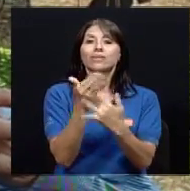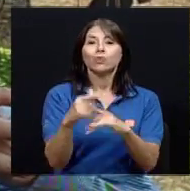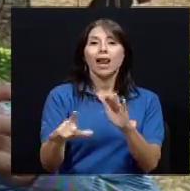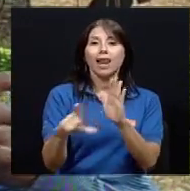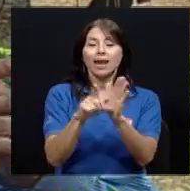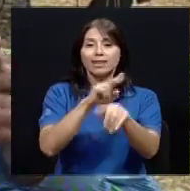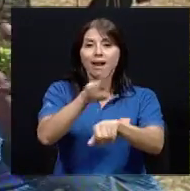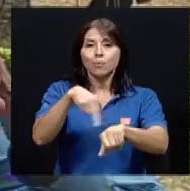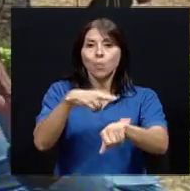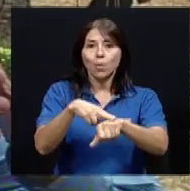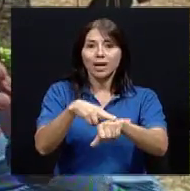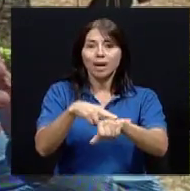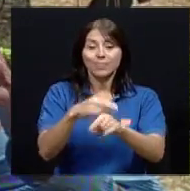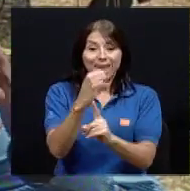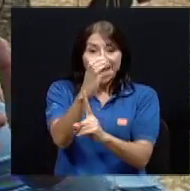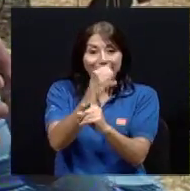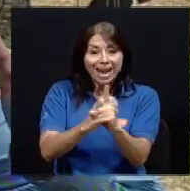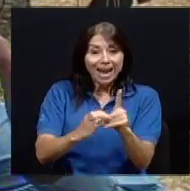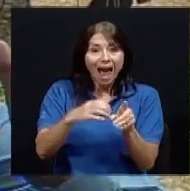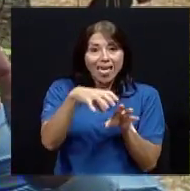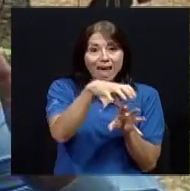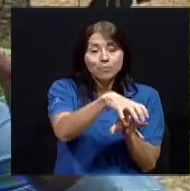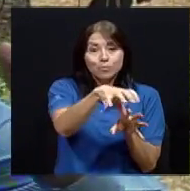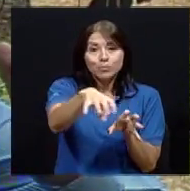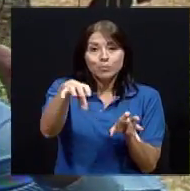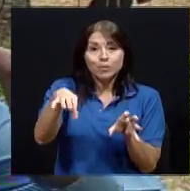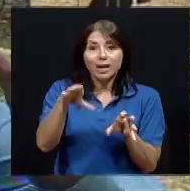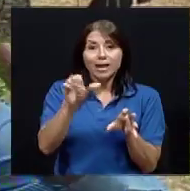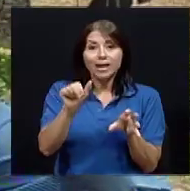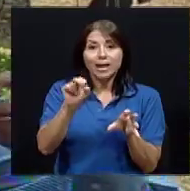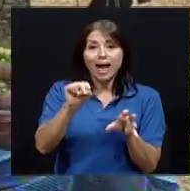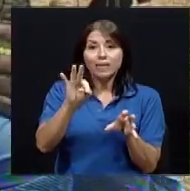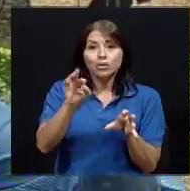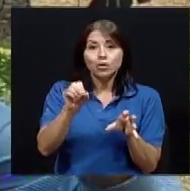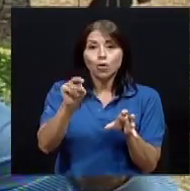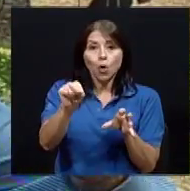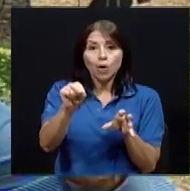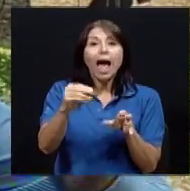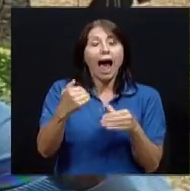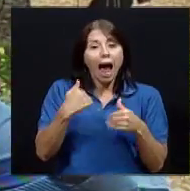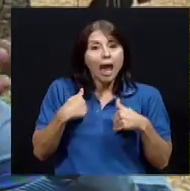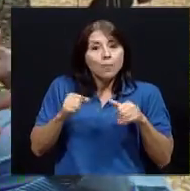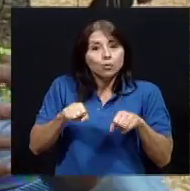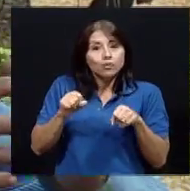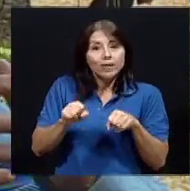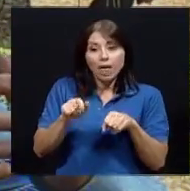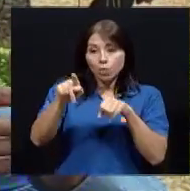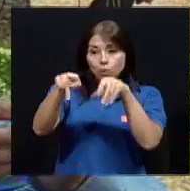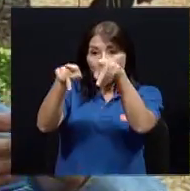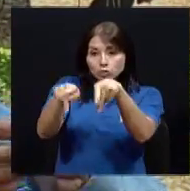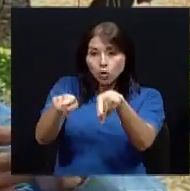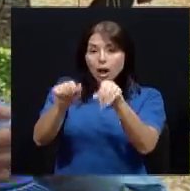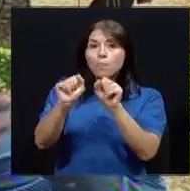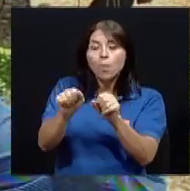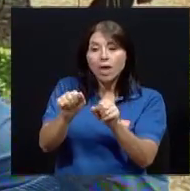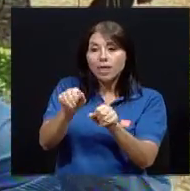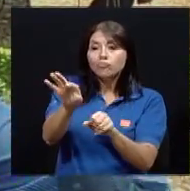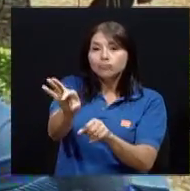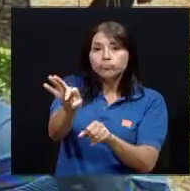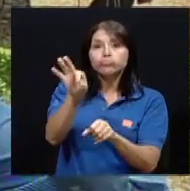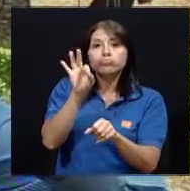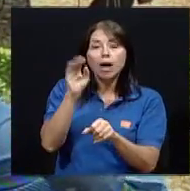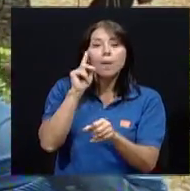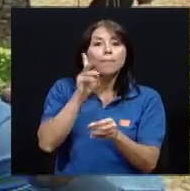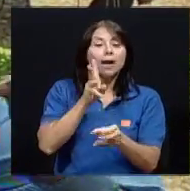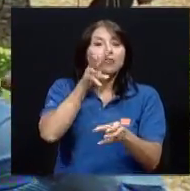donde en cada cantón existe la posibilidad de que el ciudadano sea electo para formar parte de la Junta de Salud, que ahí